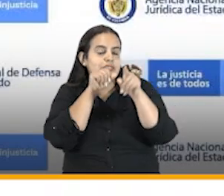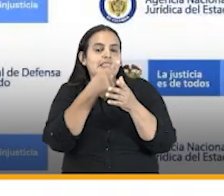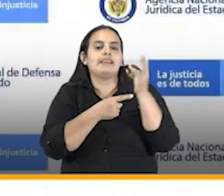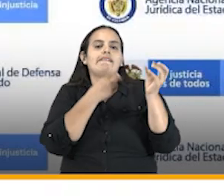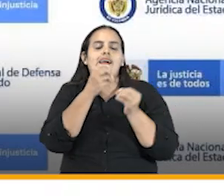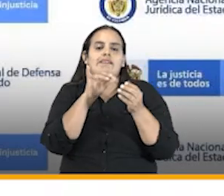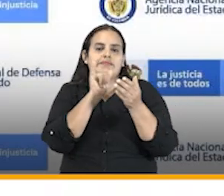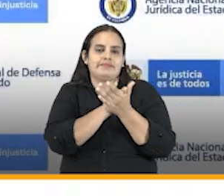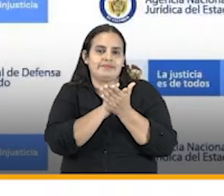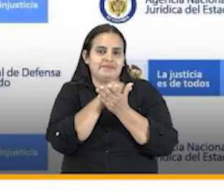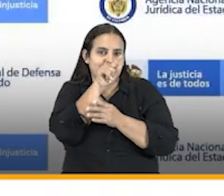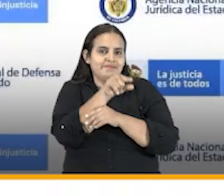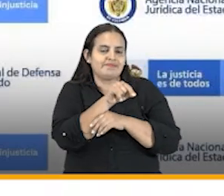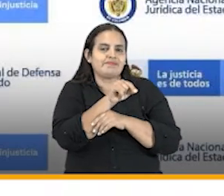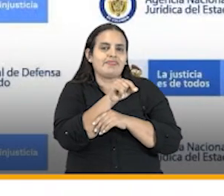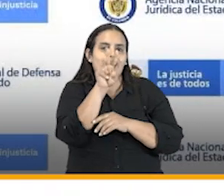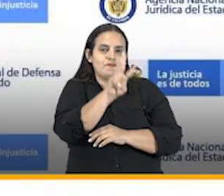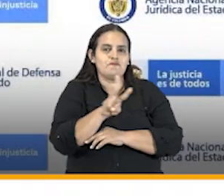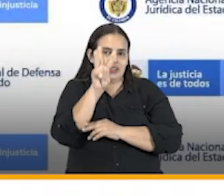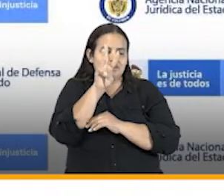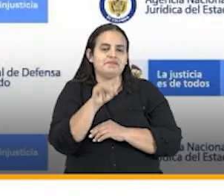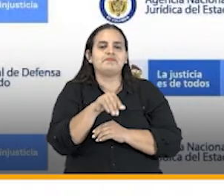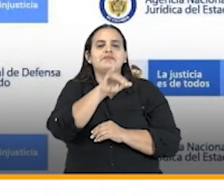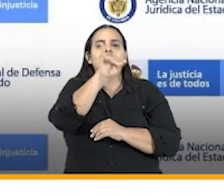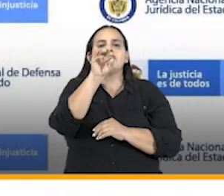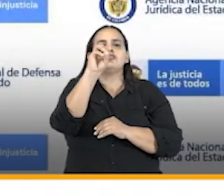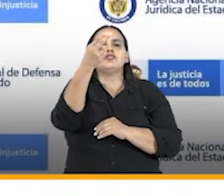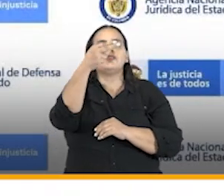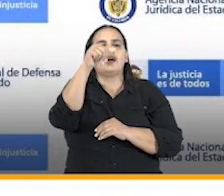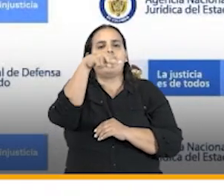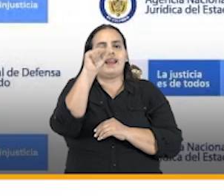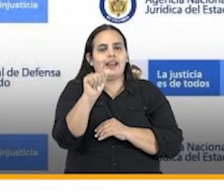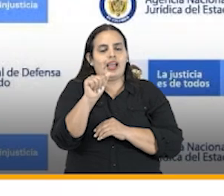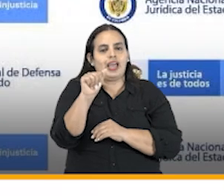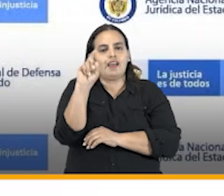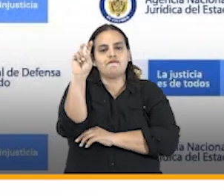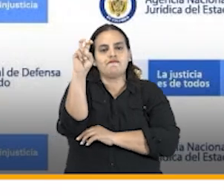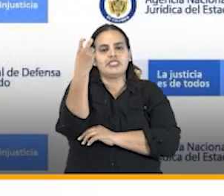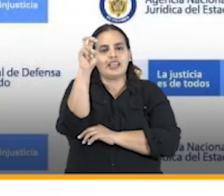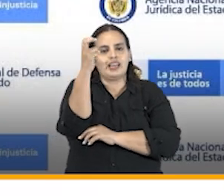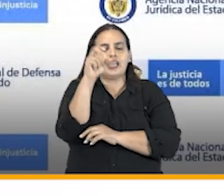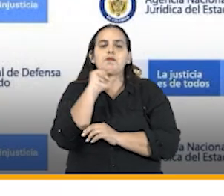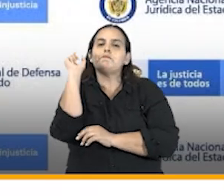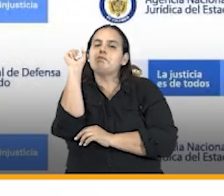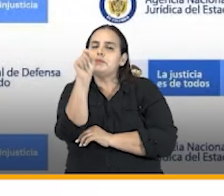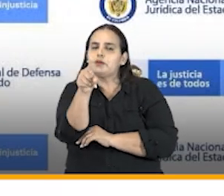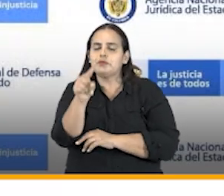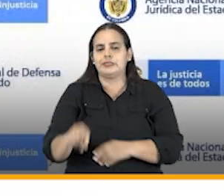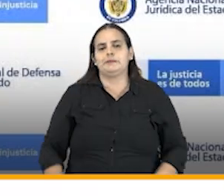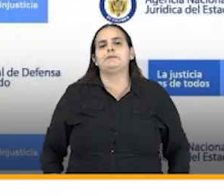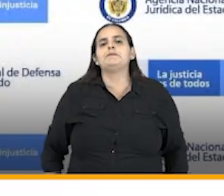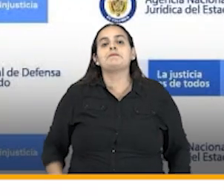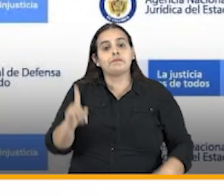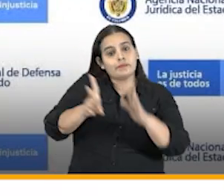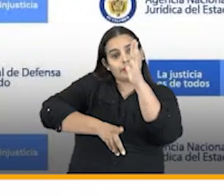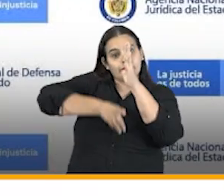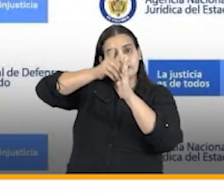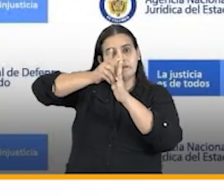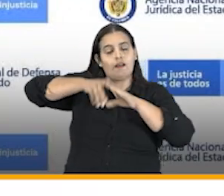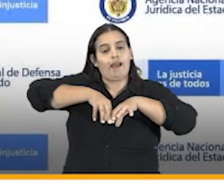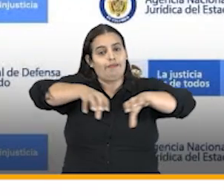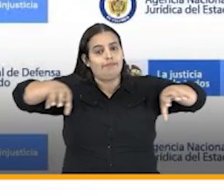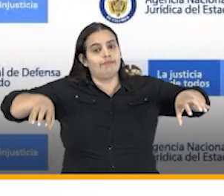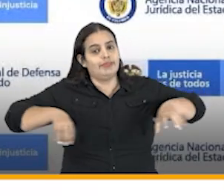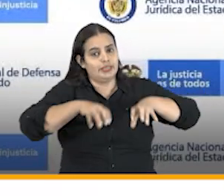hacen a través de nuestra página web yoana castro de la fiscalía general de la nación pregunta en el desarrollo de la